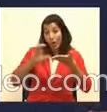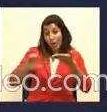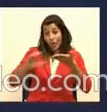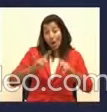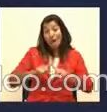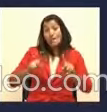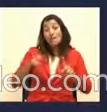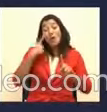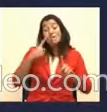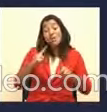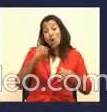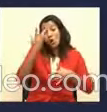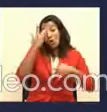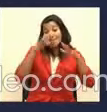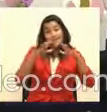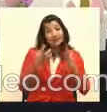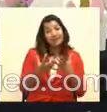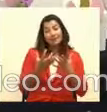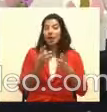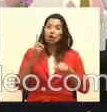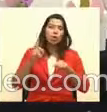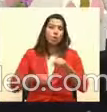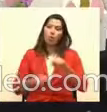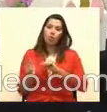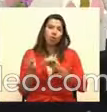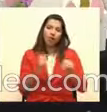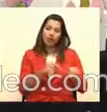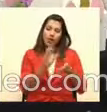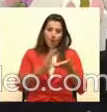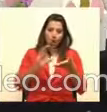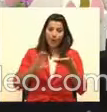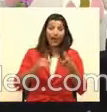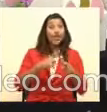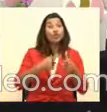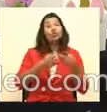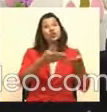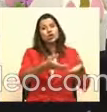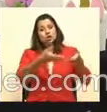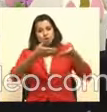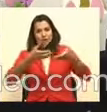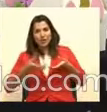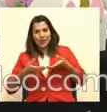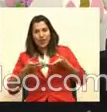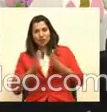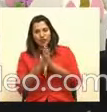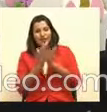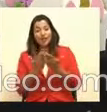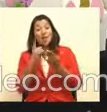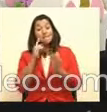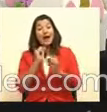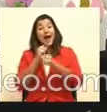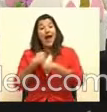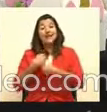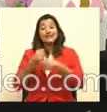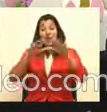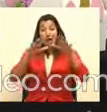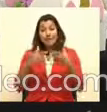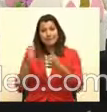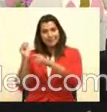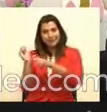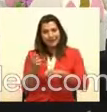realizar en el colegio, entonces nos mandaron los folletos y el tutorial de hacer piñatas. Al hacer la primera,